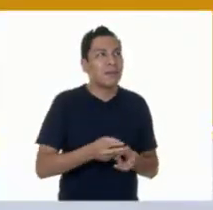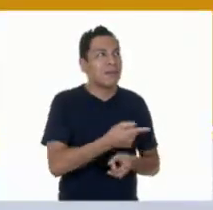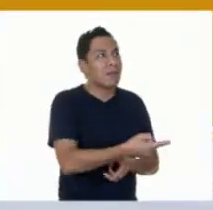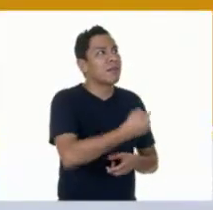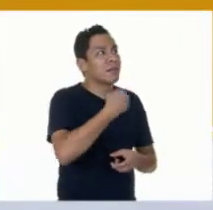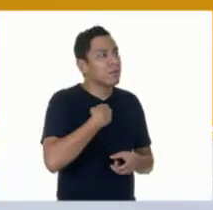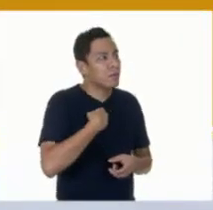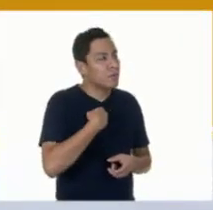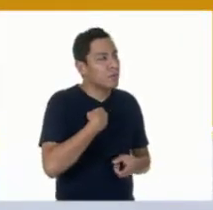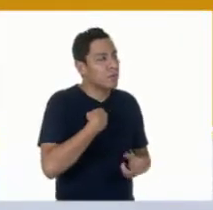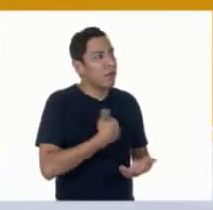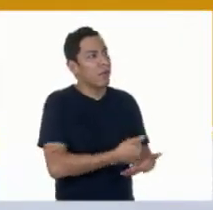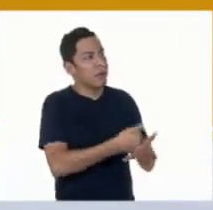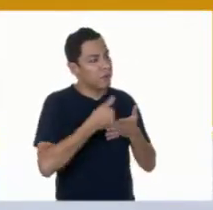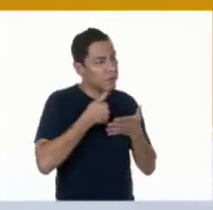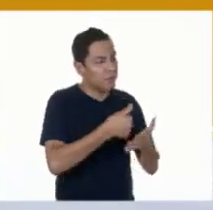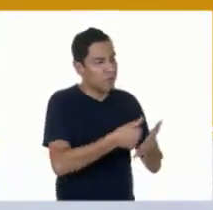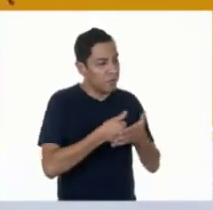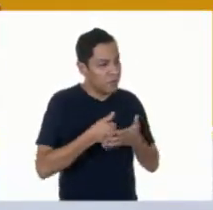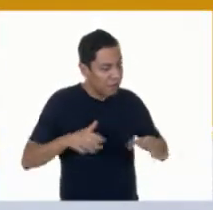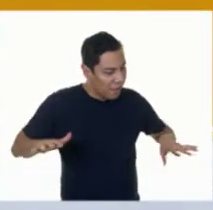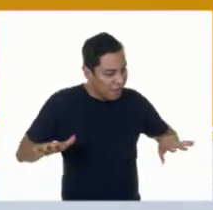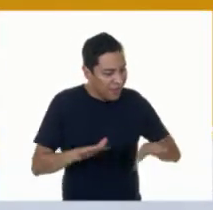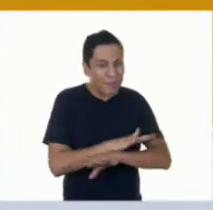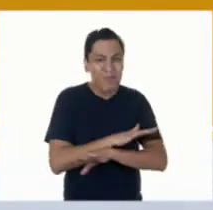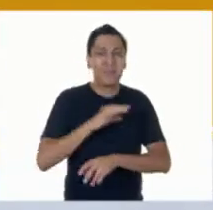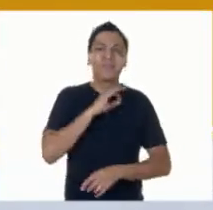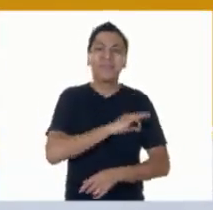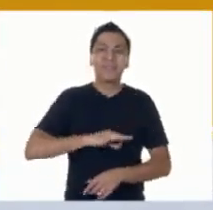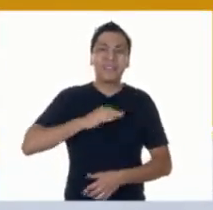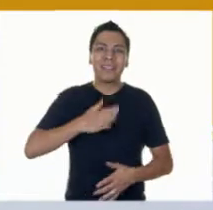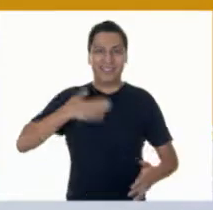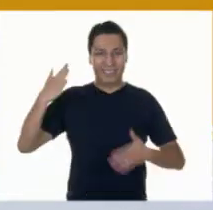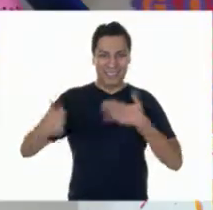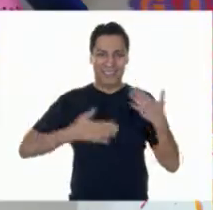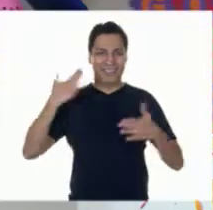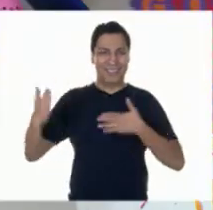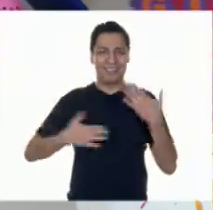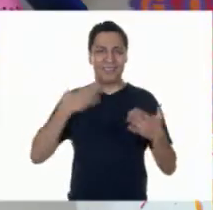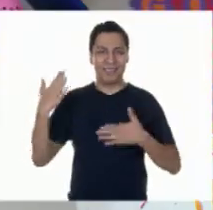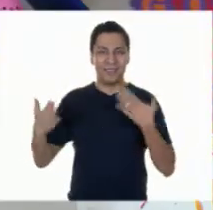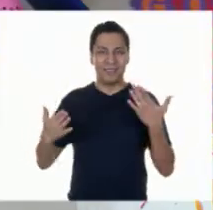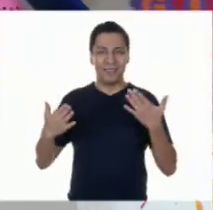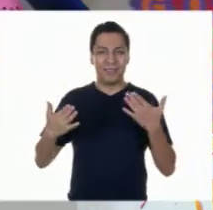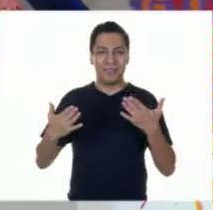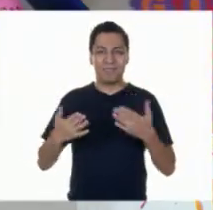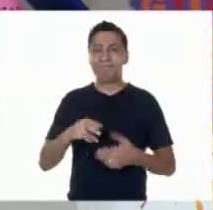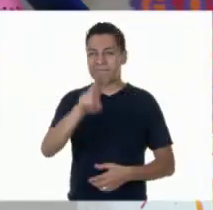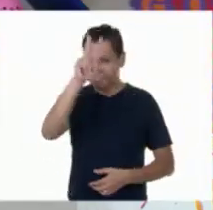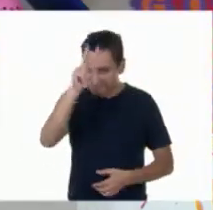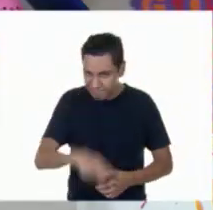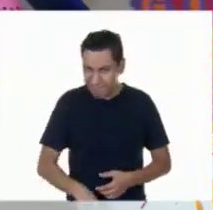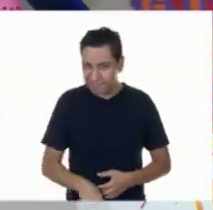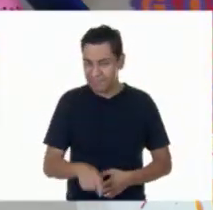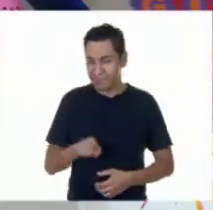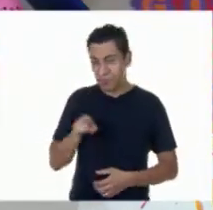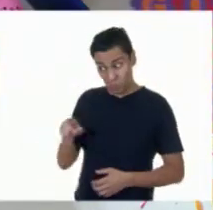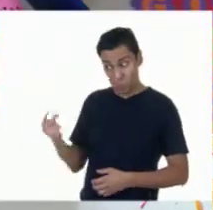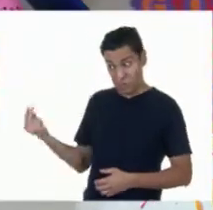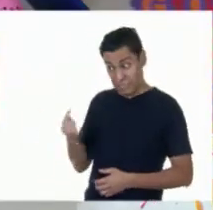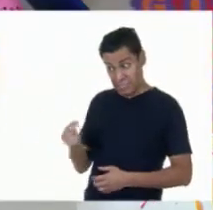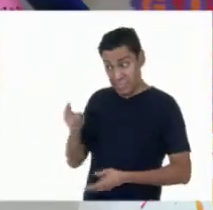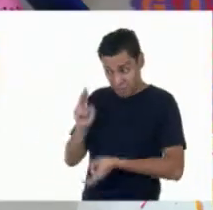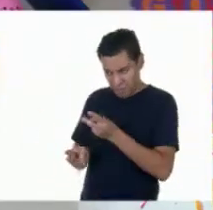emoción de tristeza a una emoción de alegría. Sí, claro, cuando necesites platicar,